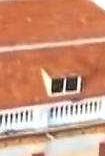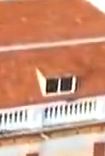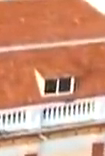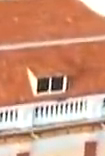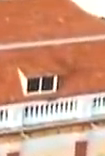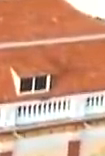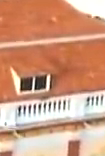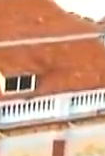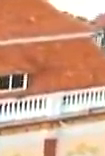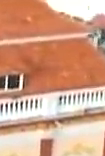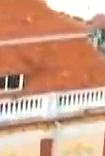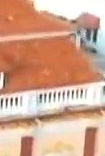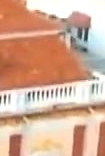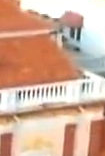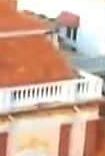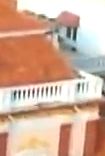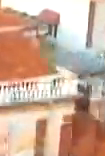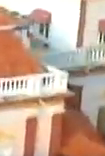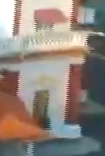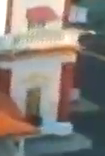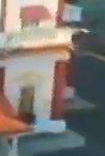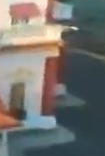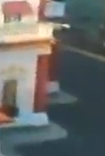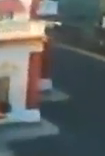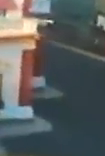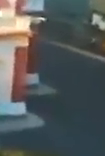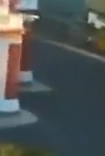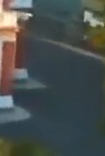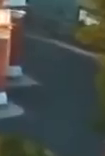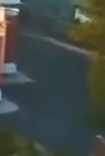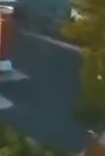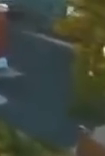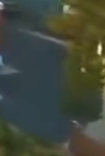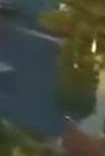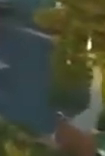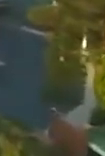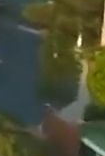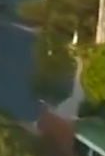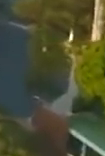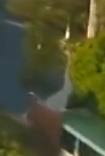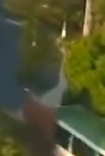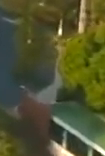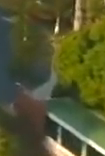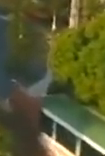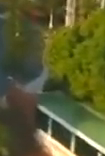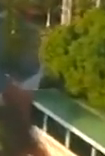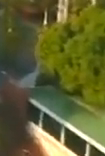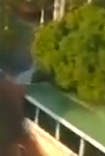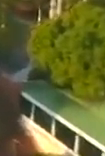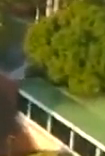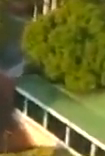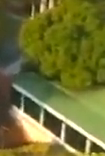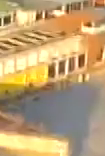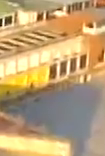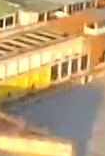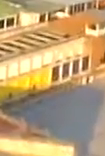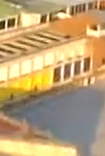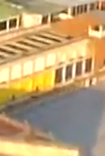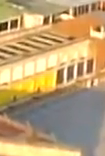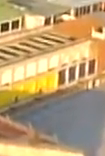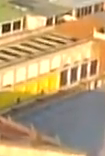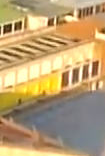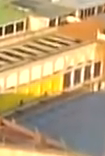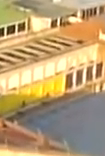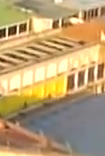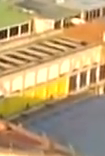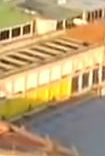Iniciamos esta transmisión desde el Salón Ayacucho del Palacio de Miraflores en la ciudad de Caracas. El Constitucional de la República Bolivariana de